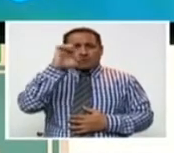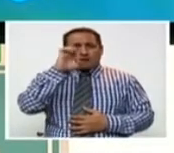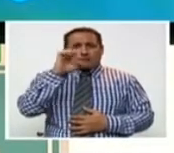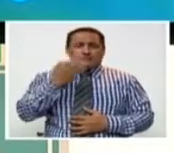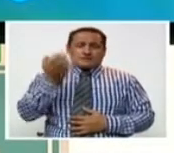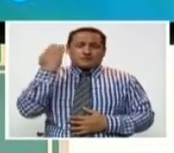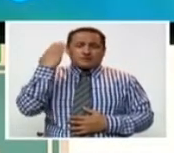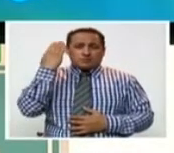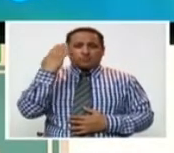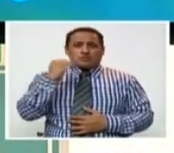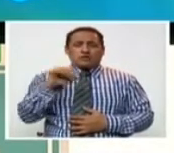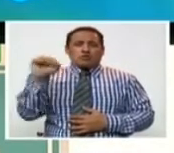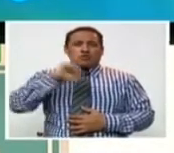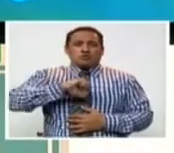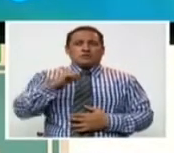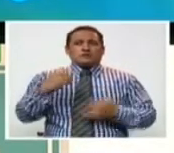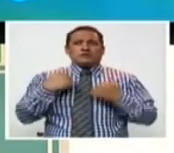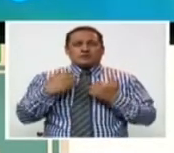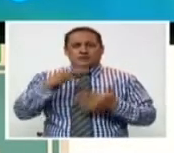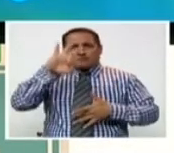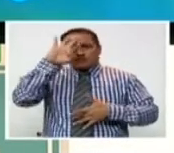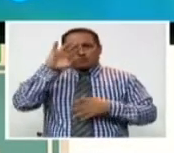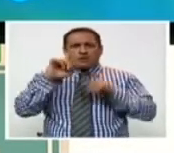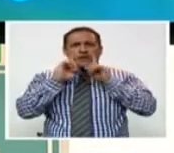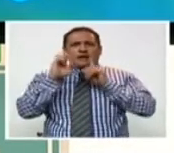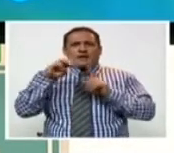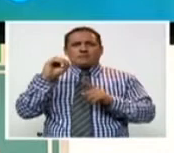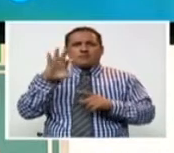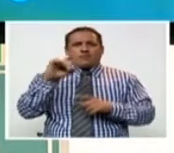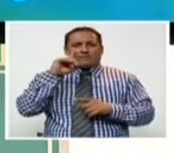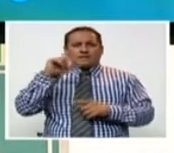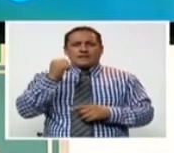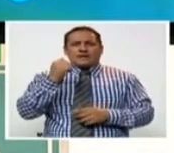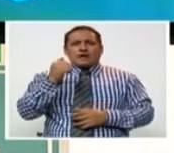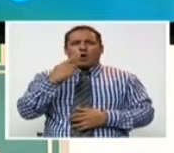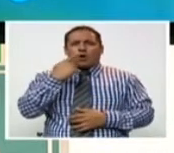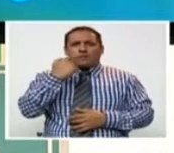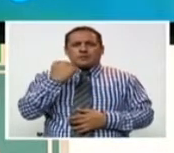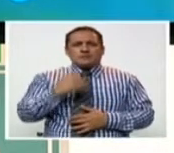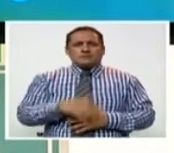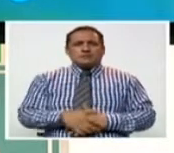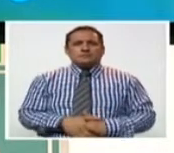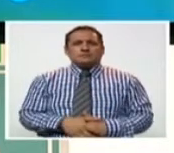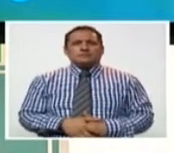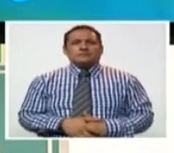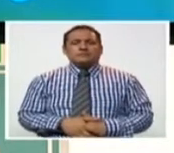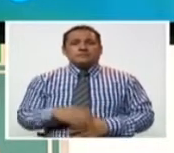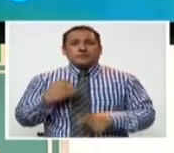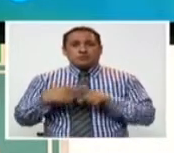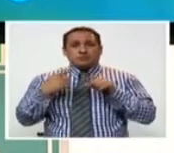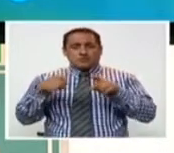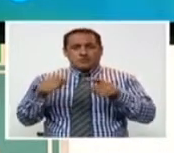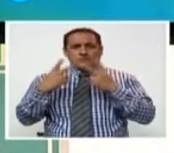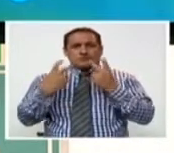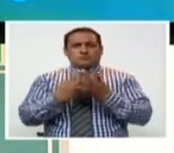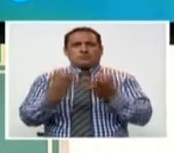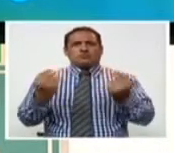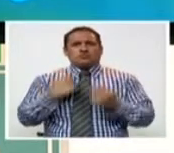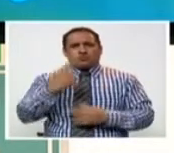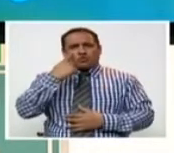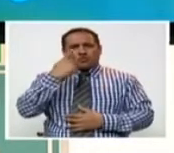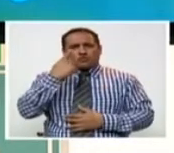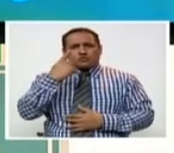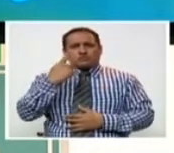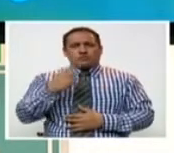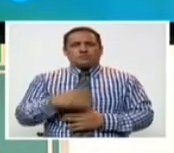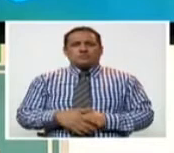y rusa, inclusive, tuvieron la hemofilia en varones. Entonces, esa es una condición que sí es